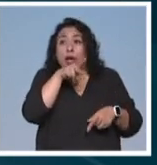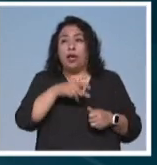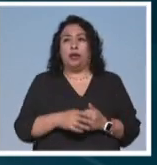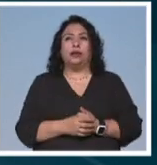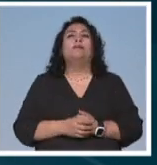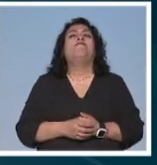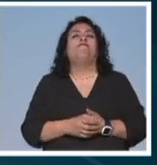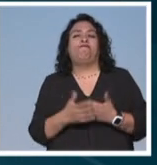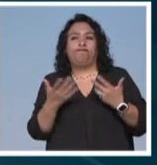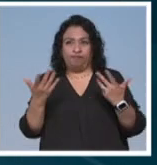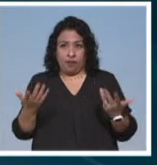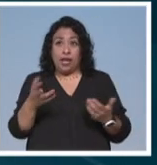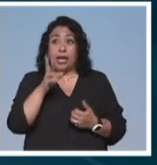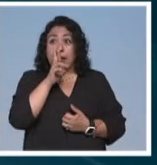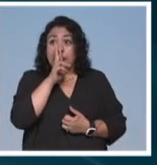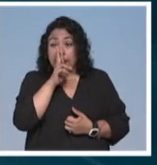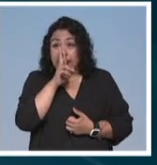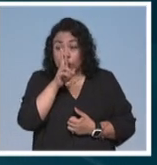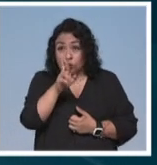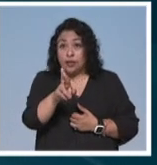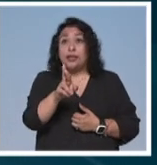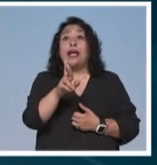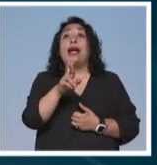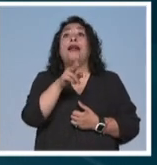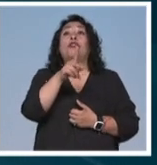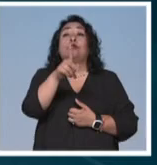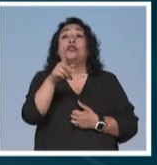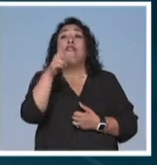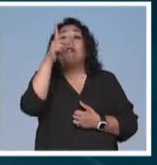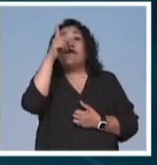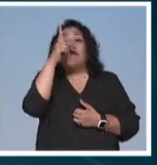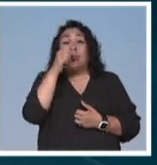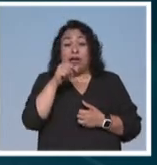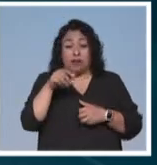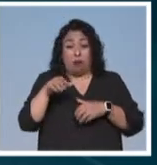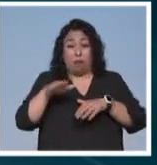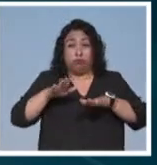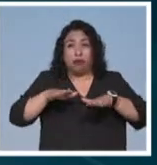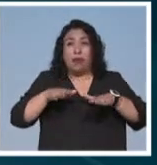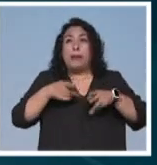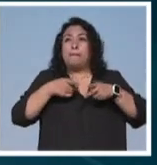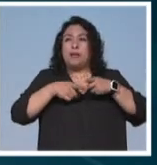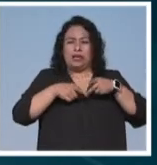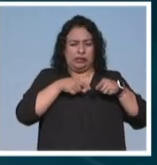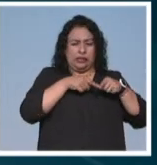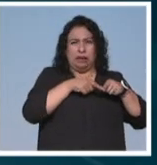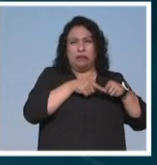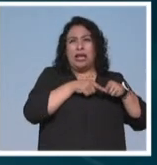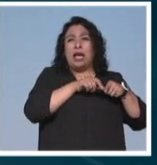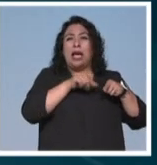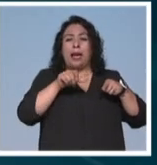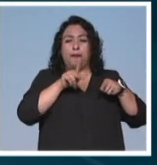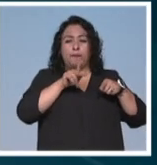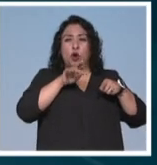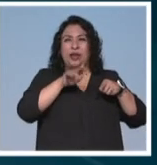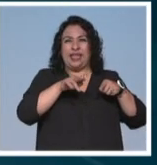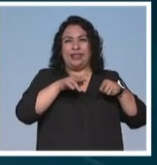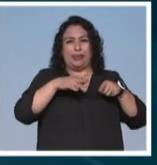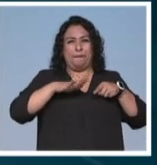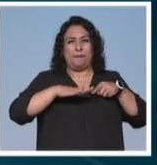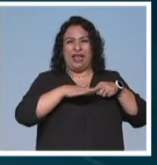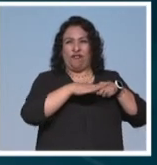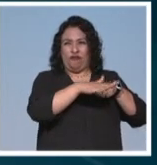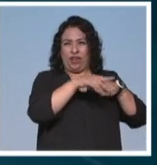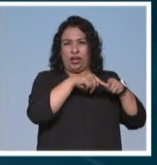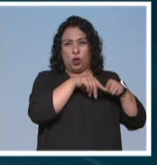De acuerdo con los resultados preliminares, la falla detectada comienza aproximadamente hacia el poniente del anillo periférico,